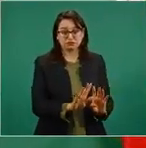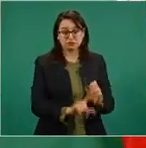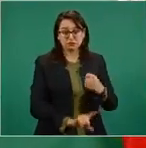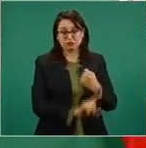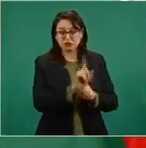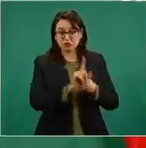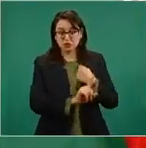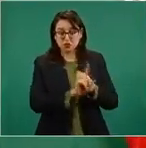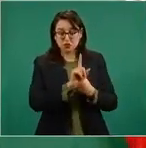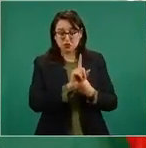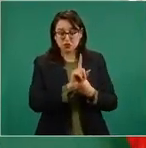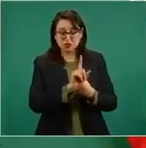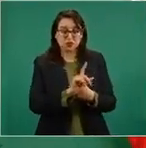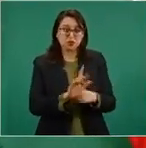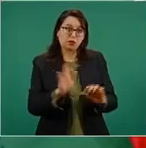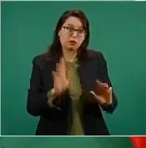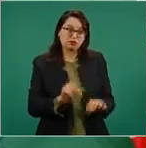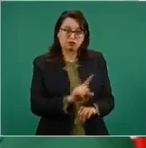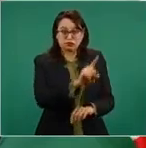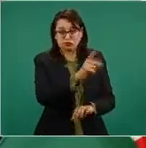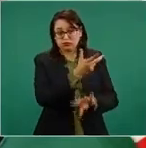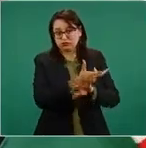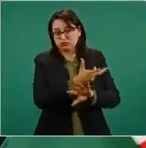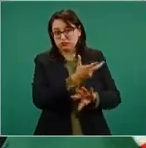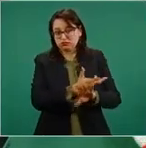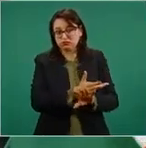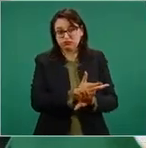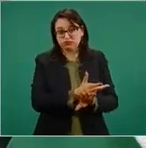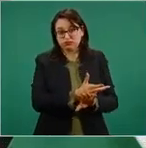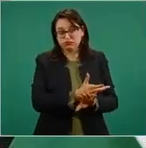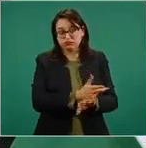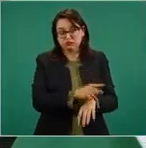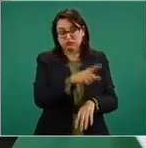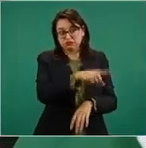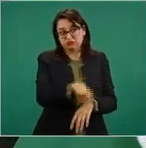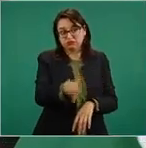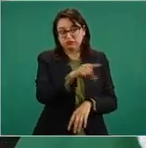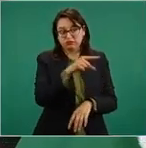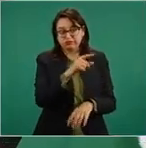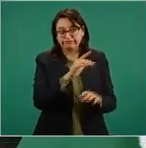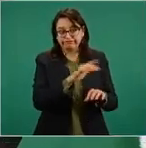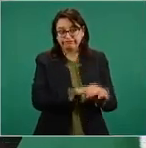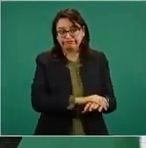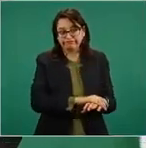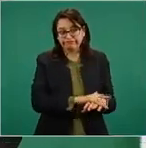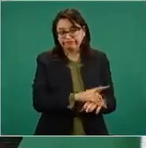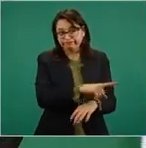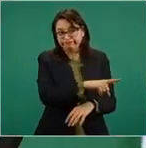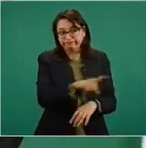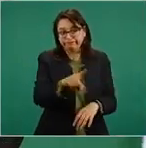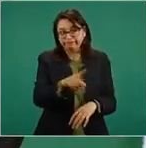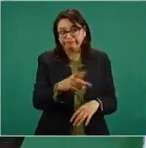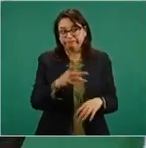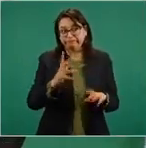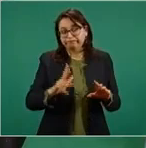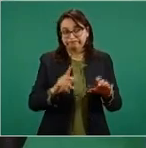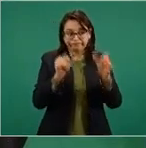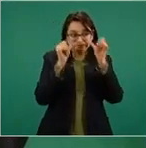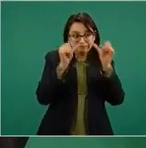atender a los estadounidenses, esa es nuestra política,